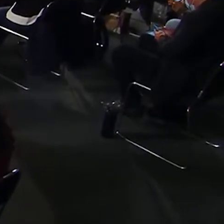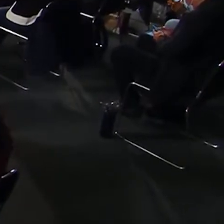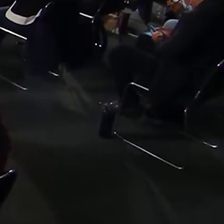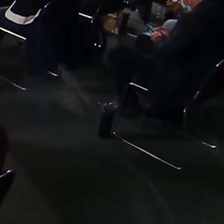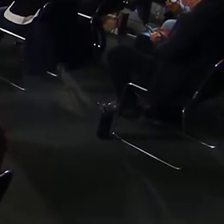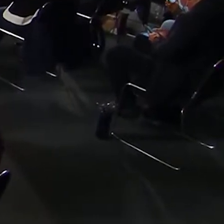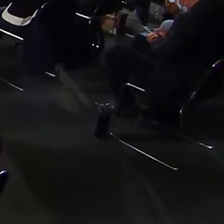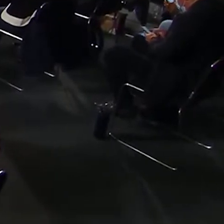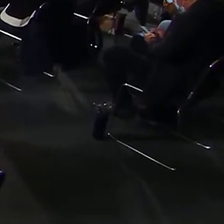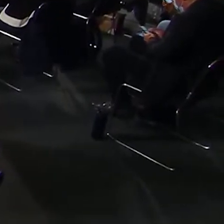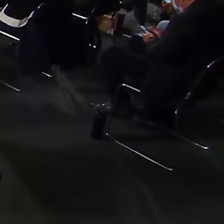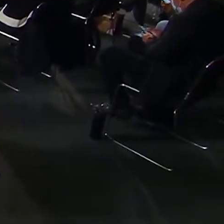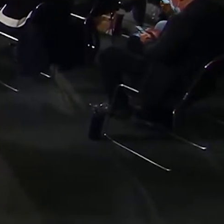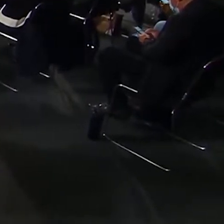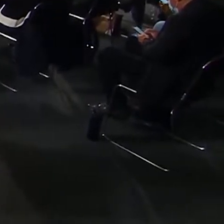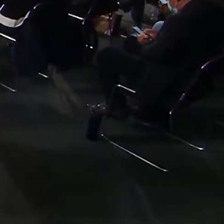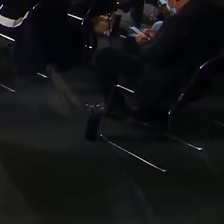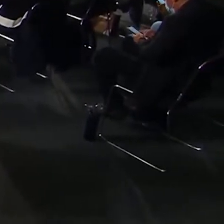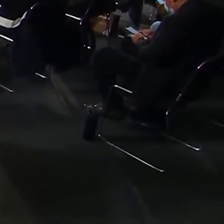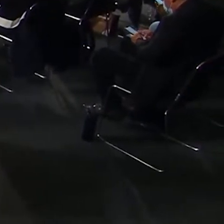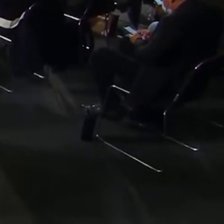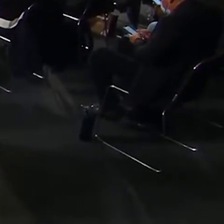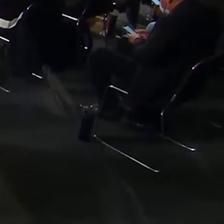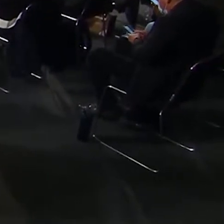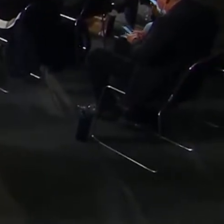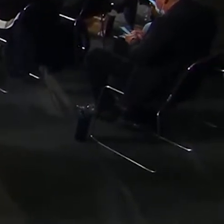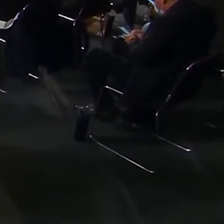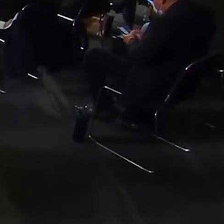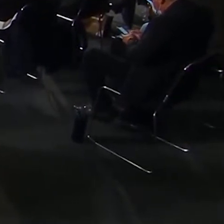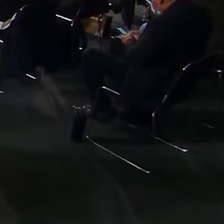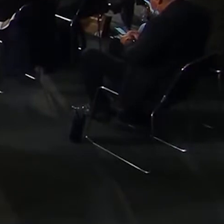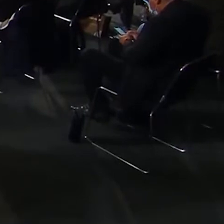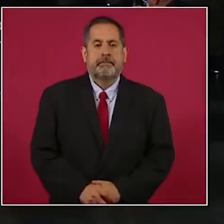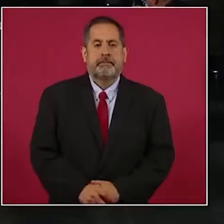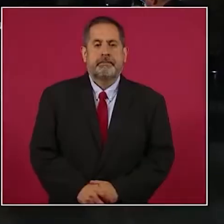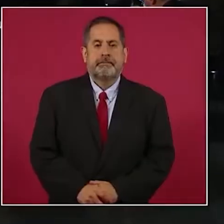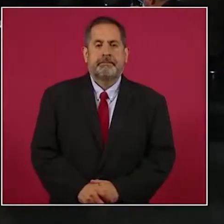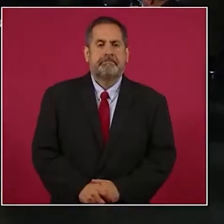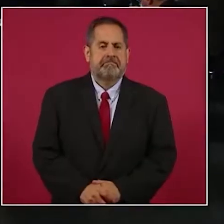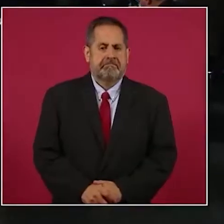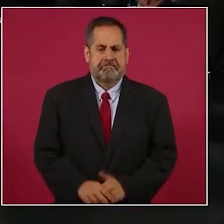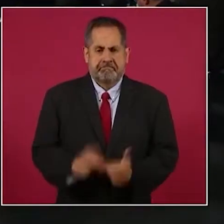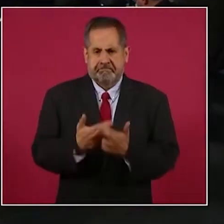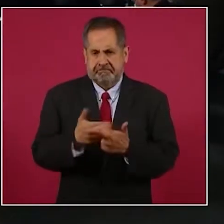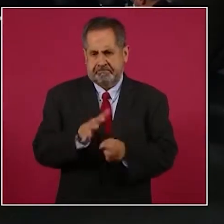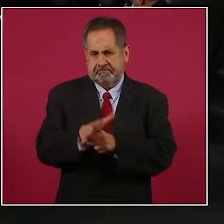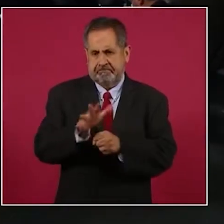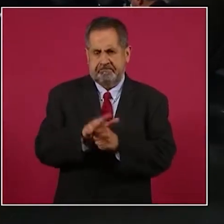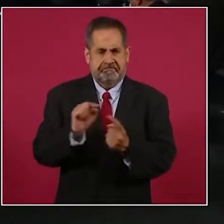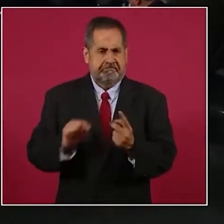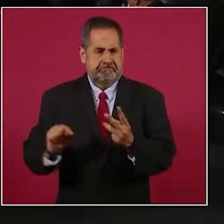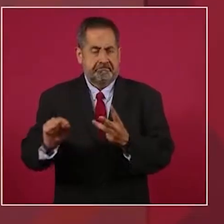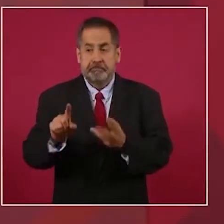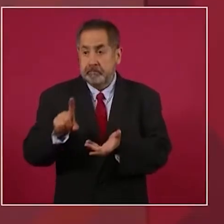distribuye la riqueza. de que